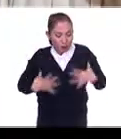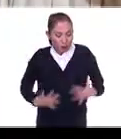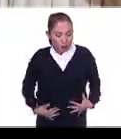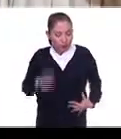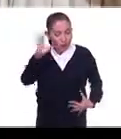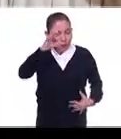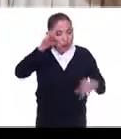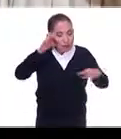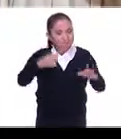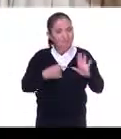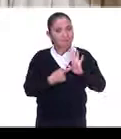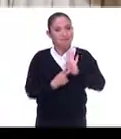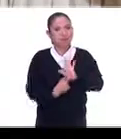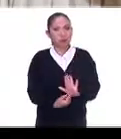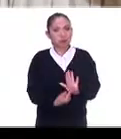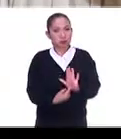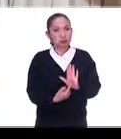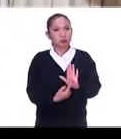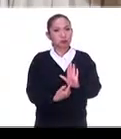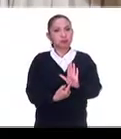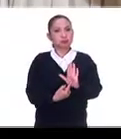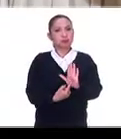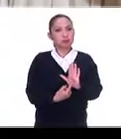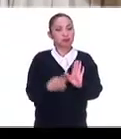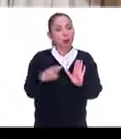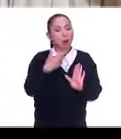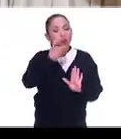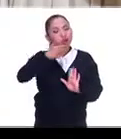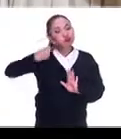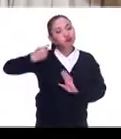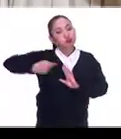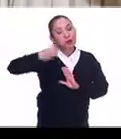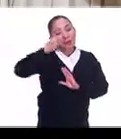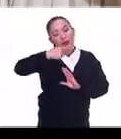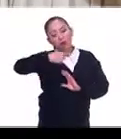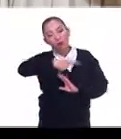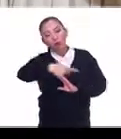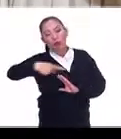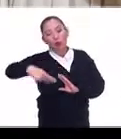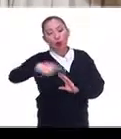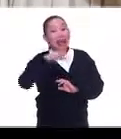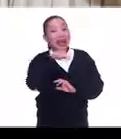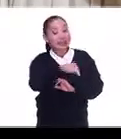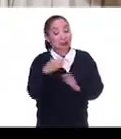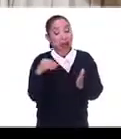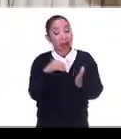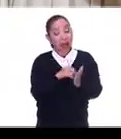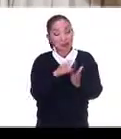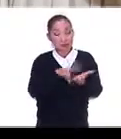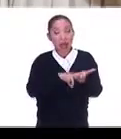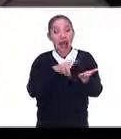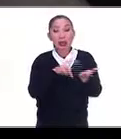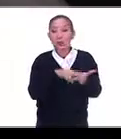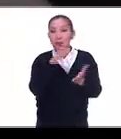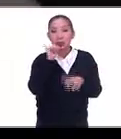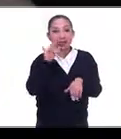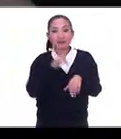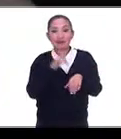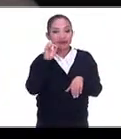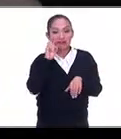y la tradición propia, que sería un elemento de valor intangible.